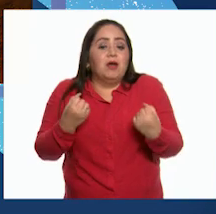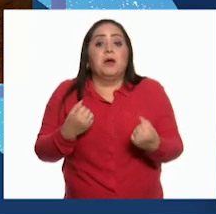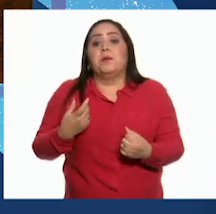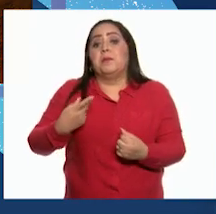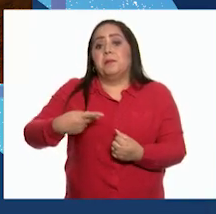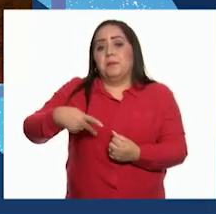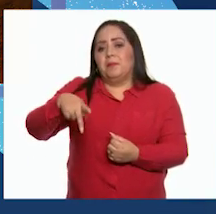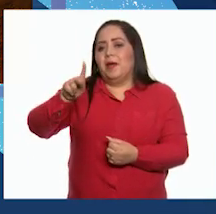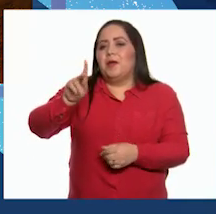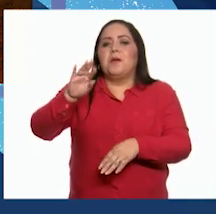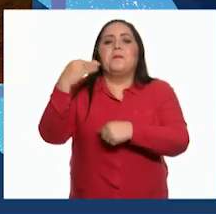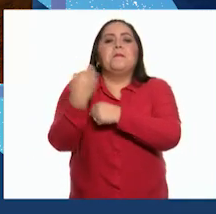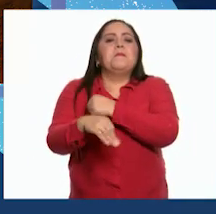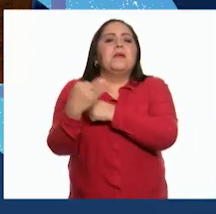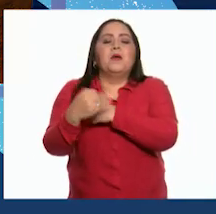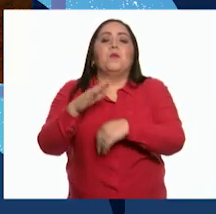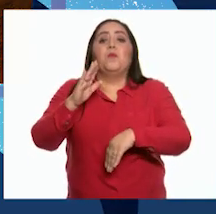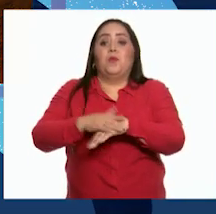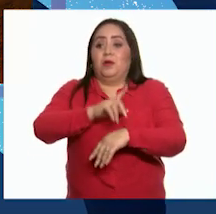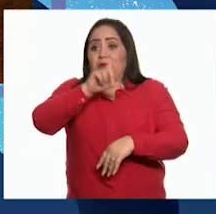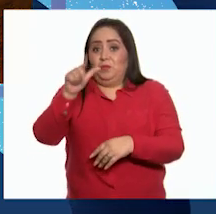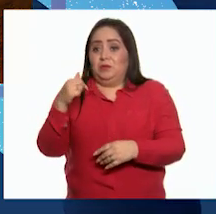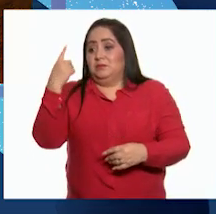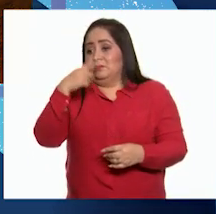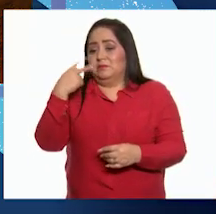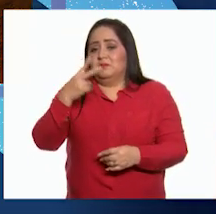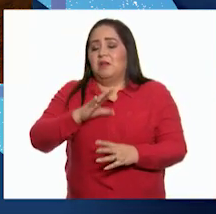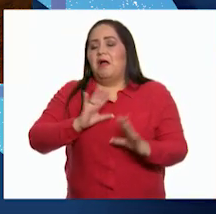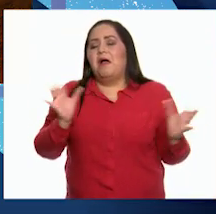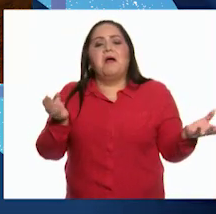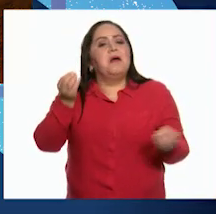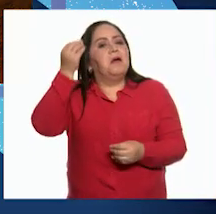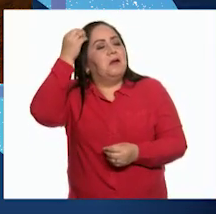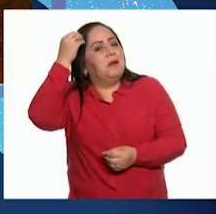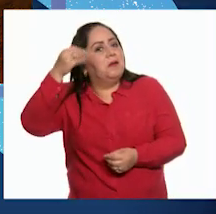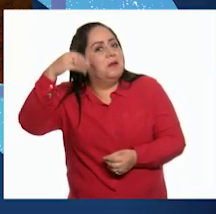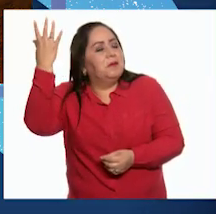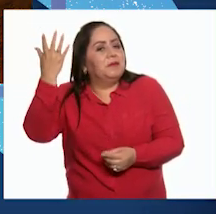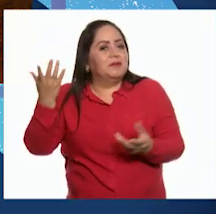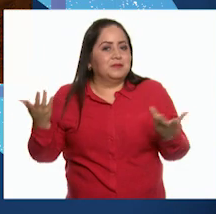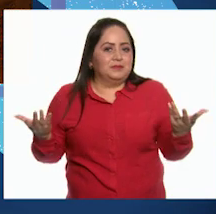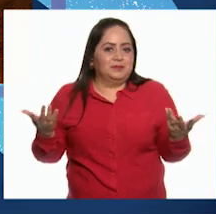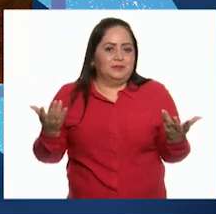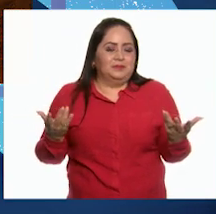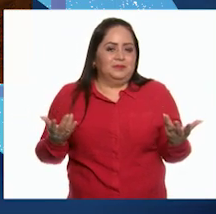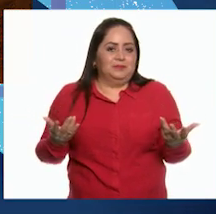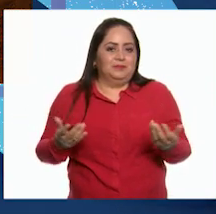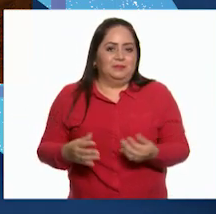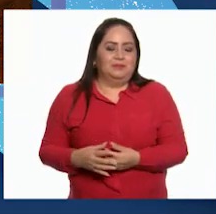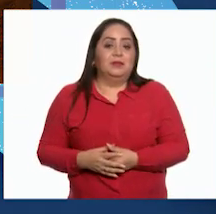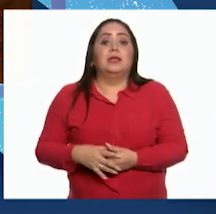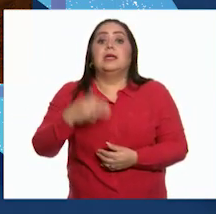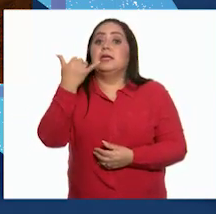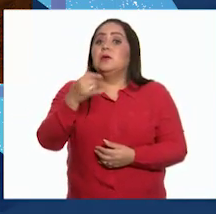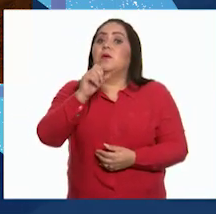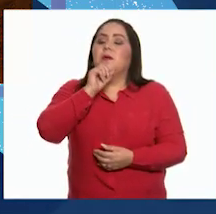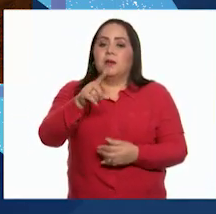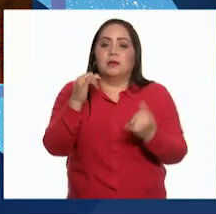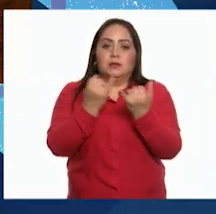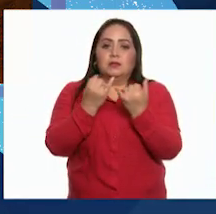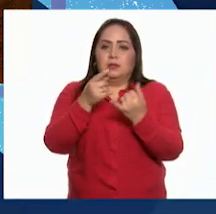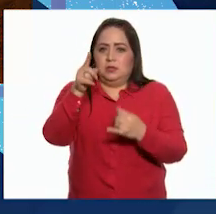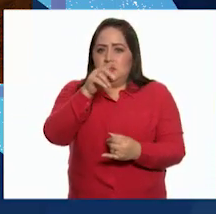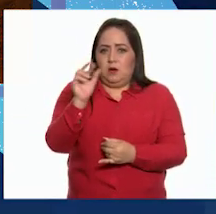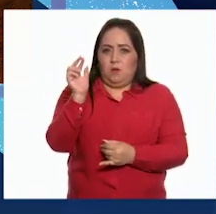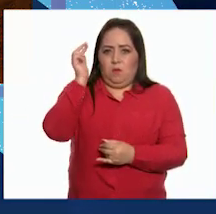pero pasajera. Porque al pasar varias horas de terminar el juego, ya se les olvidó esa emoción. Incluso, si